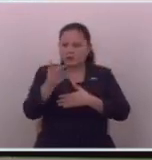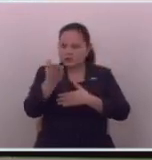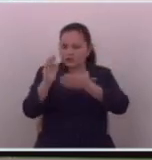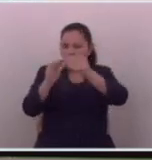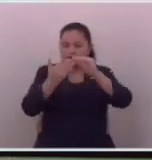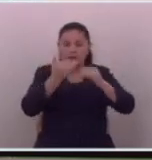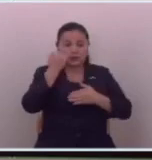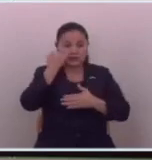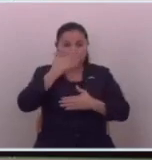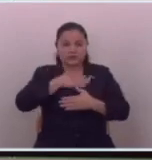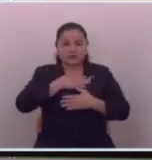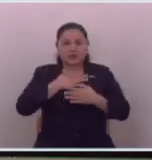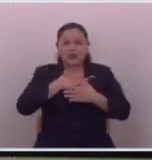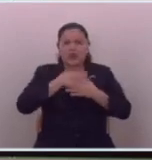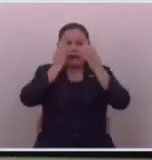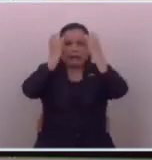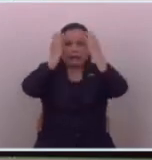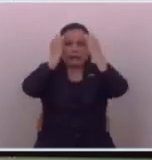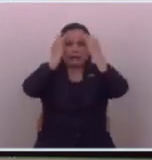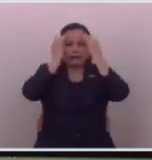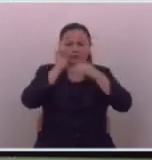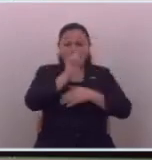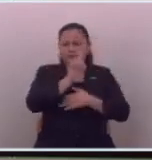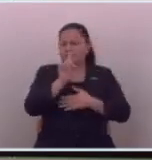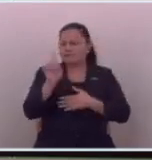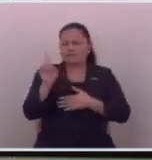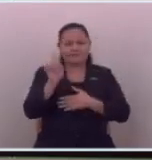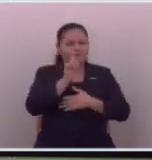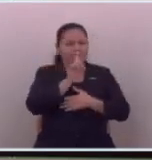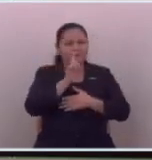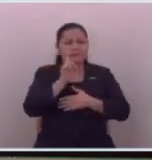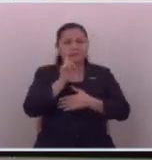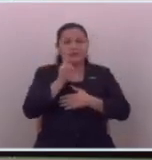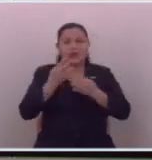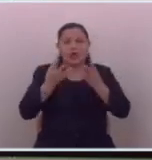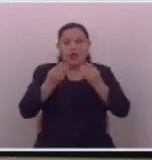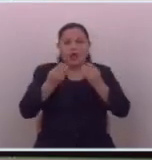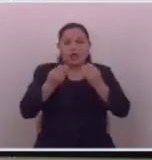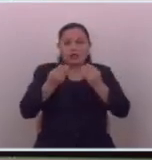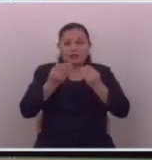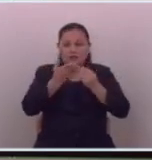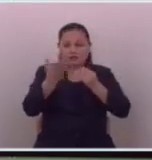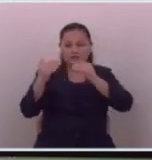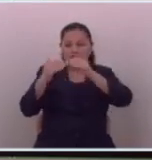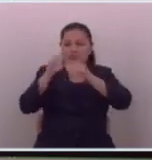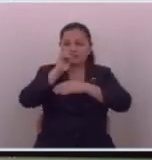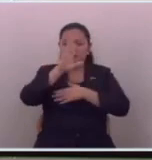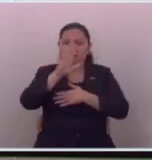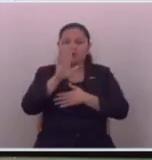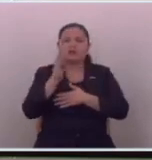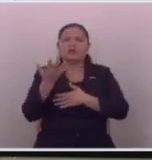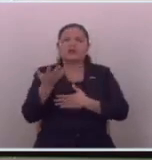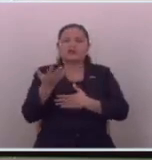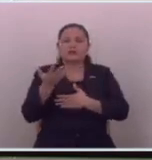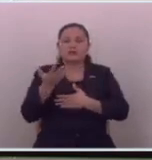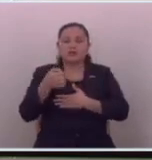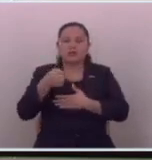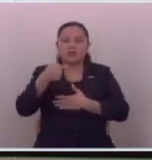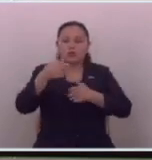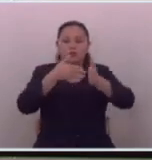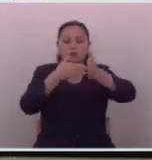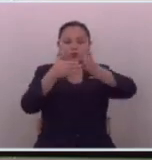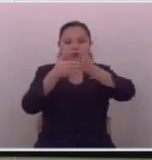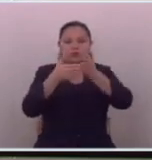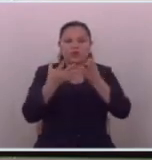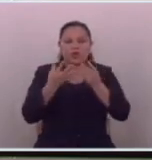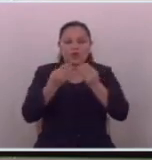si nosotros nerviosos no estamos si los que están nerviosos incluso lo dijeron cuando se comenzaron a